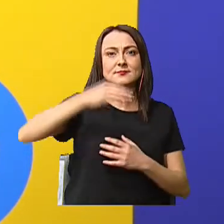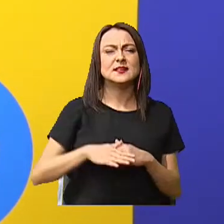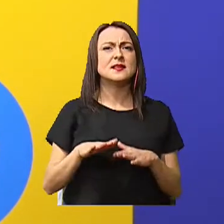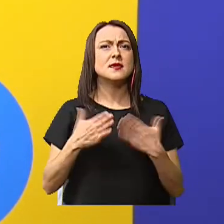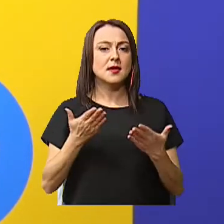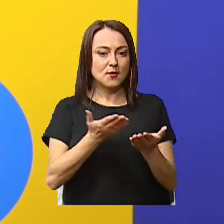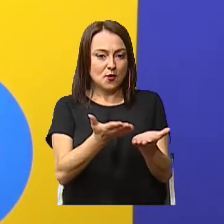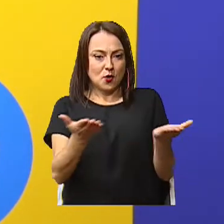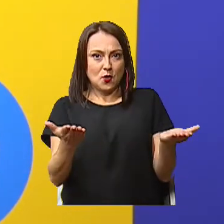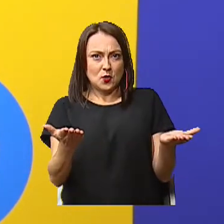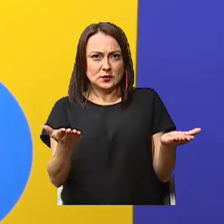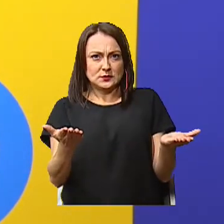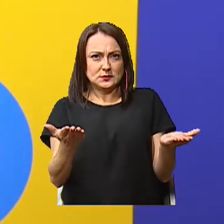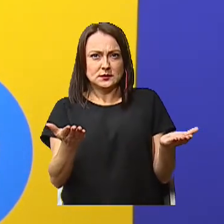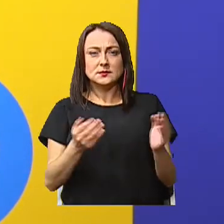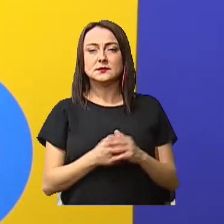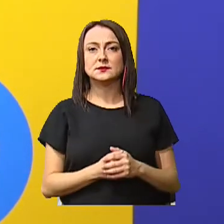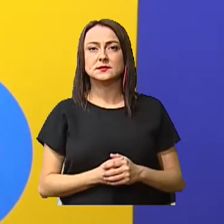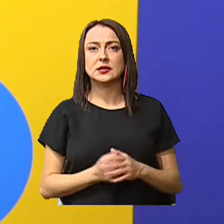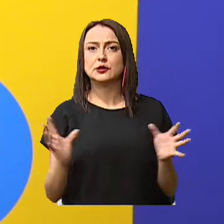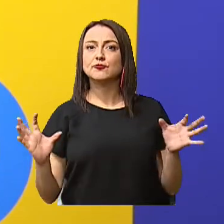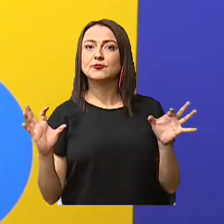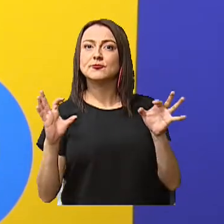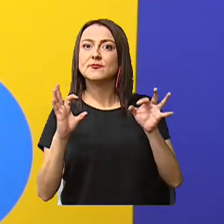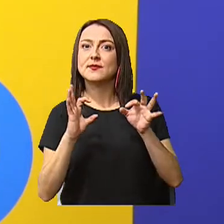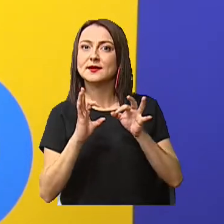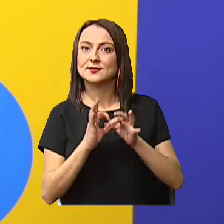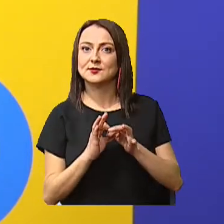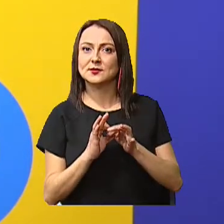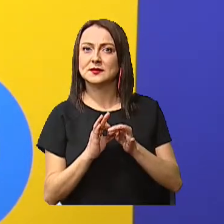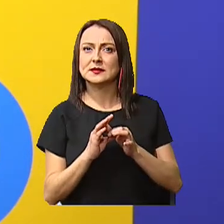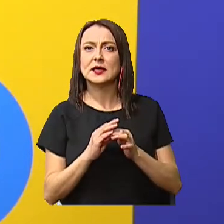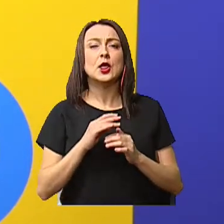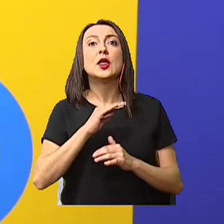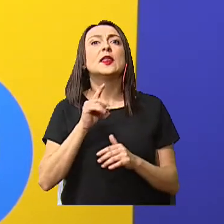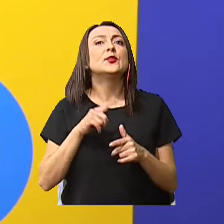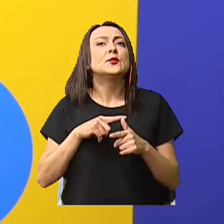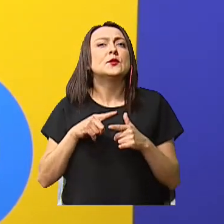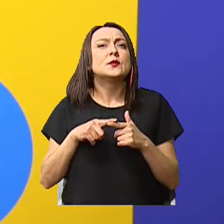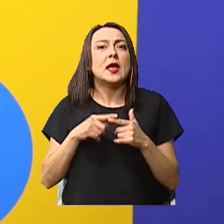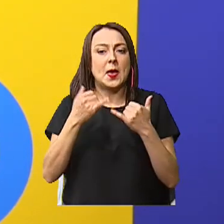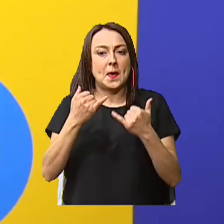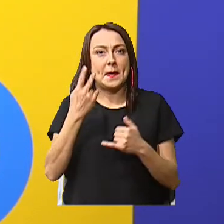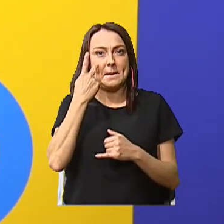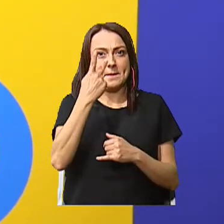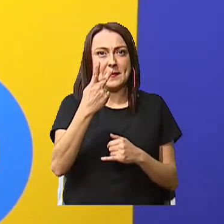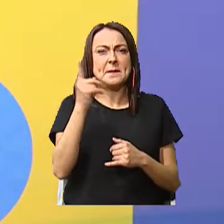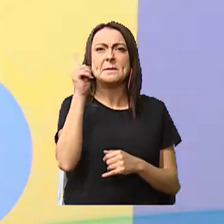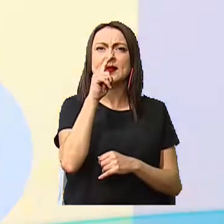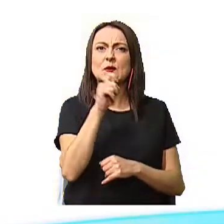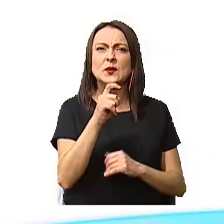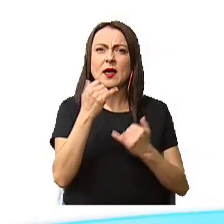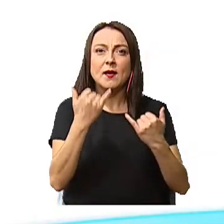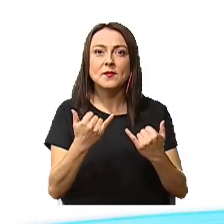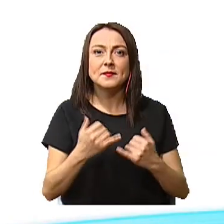¿qué objetos materiales se relacionan? Pero entonces, vamos a hacer la siguiente pregunta.